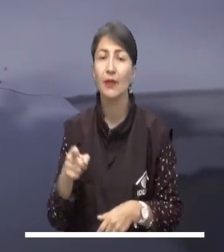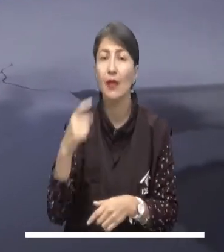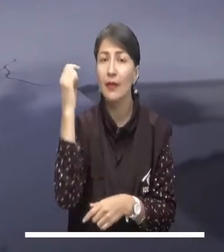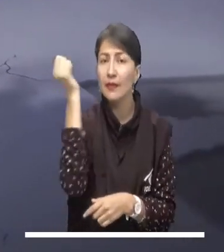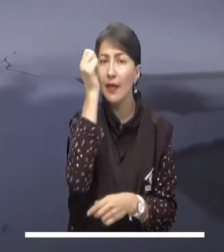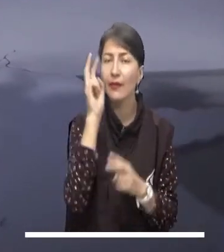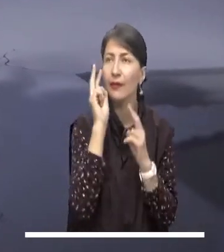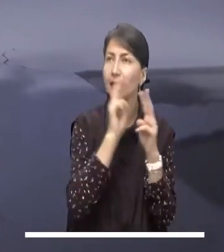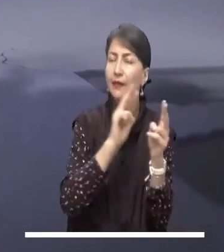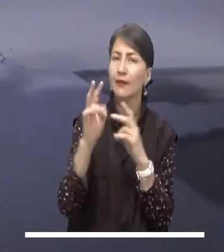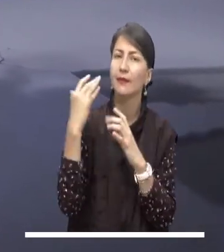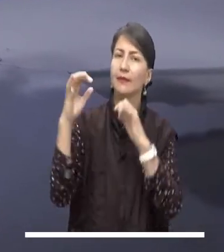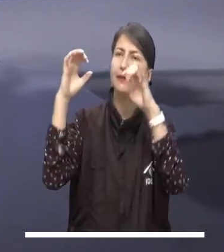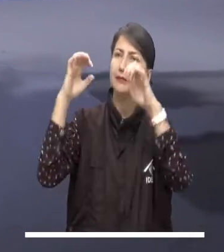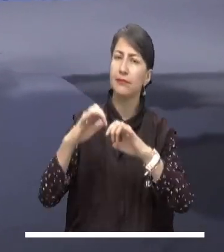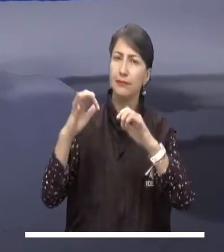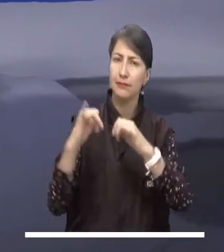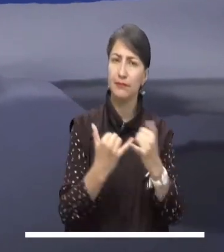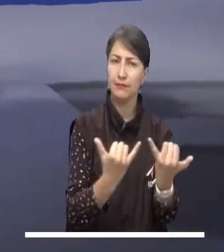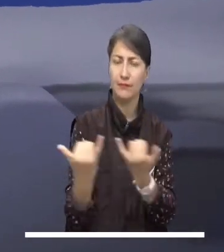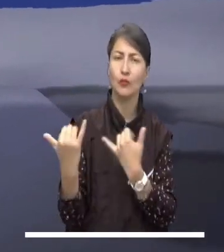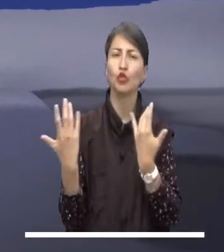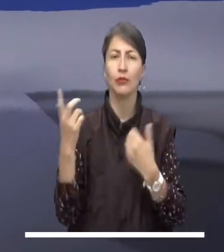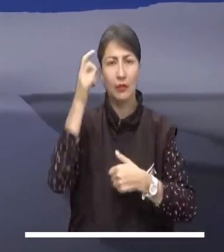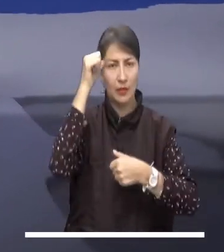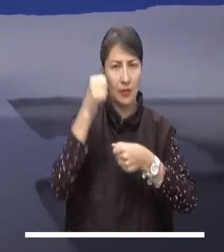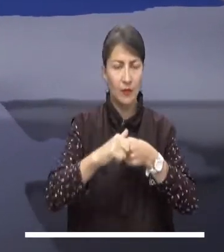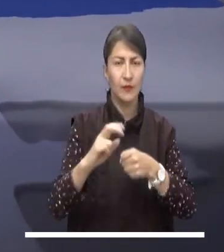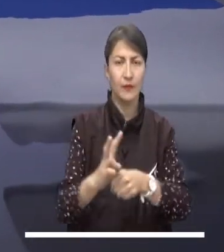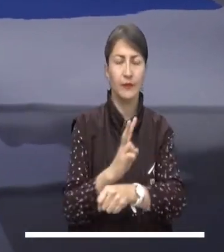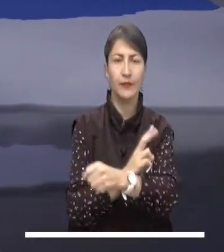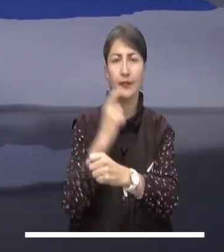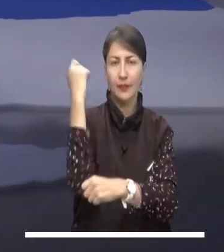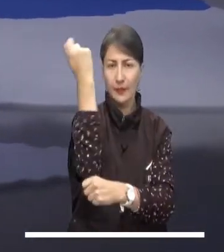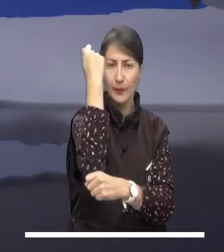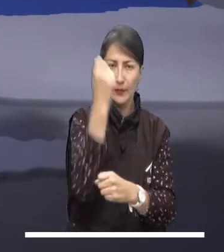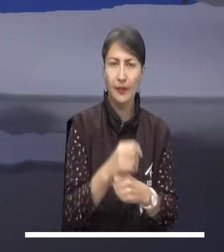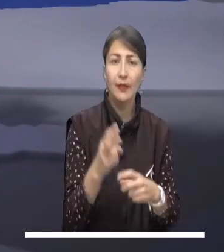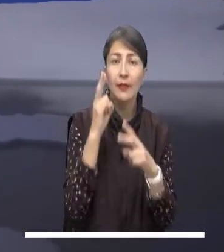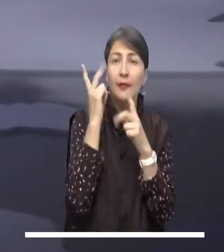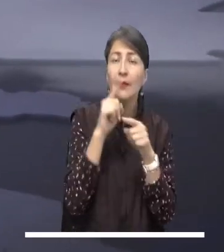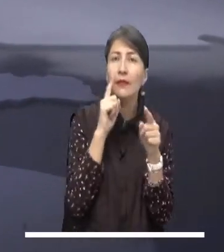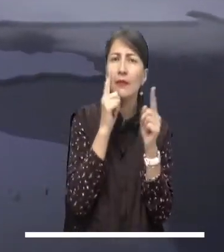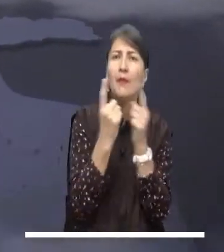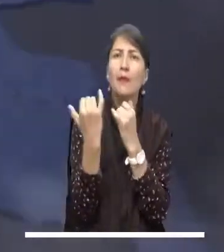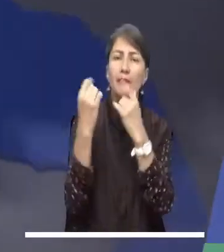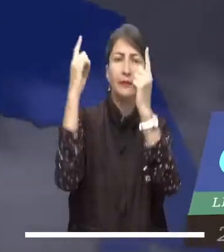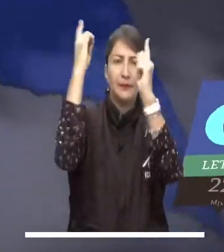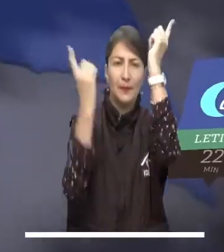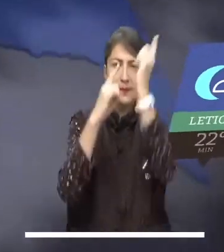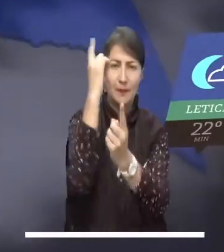noche seguirá pasada por agua, sobre todo en el Arauca, Pichada y Meta, donde se verán descargas eléctricas.